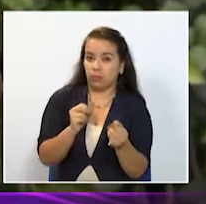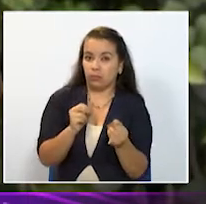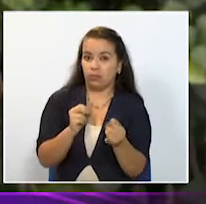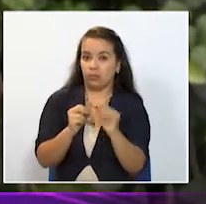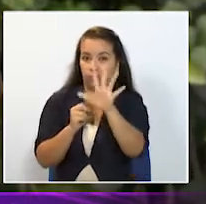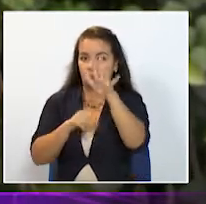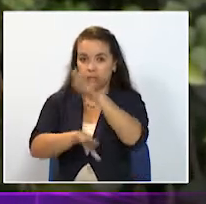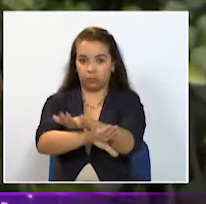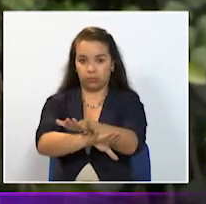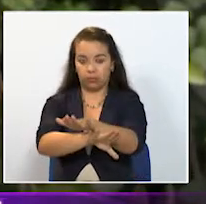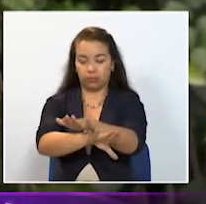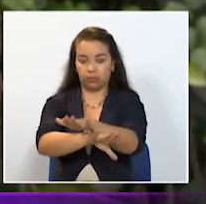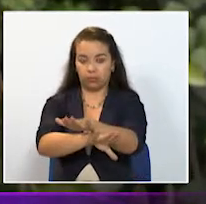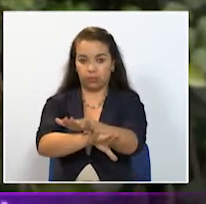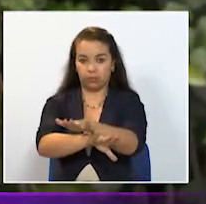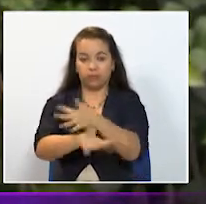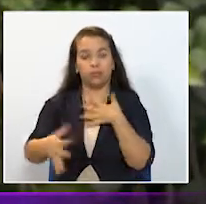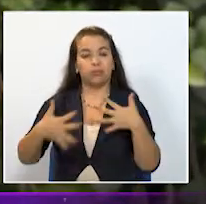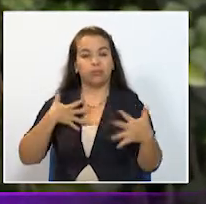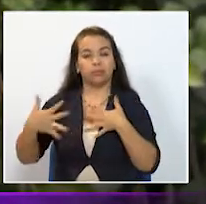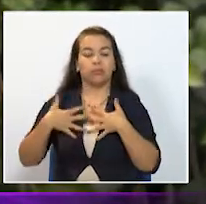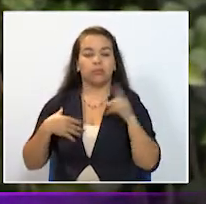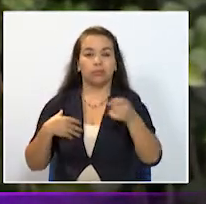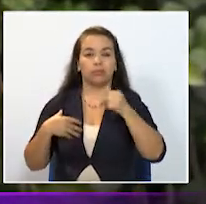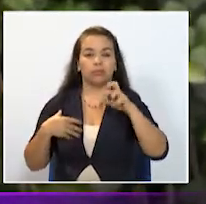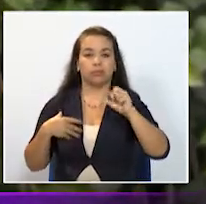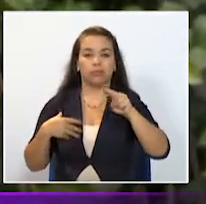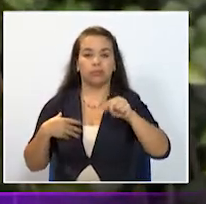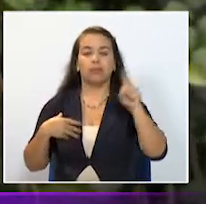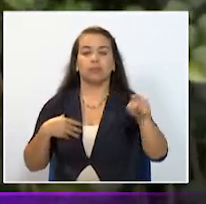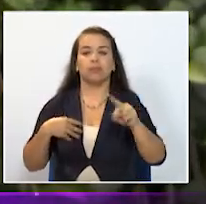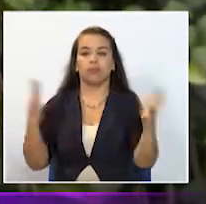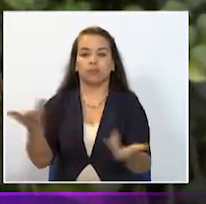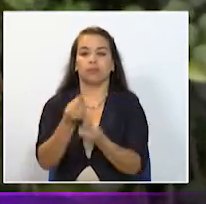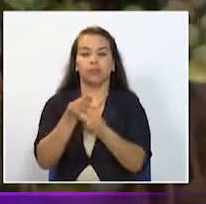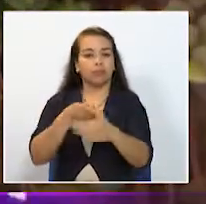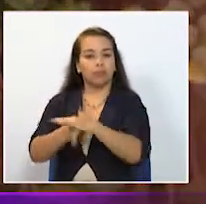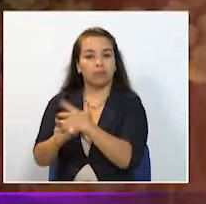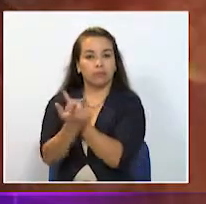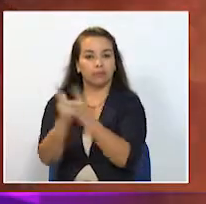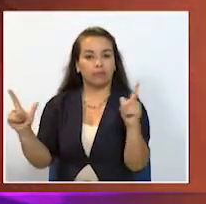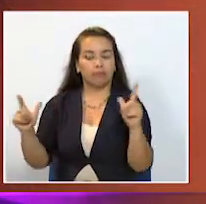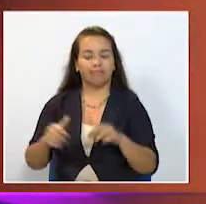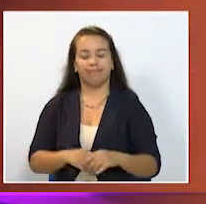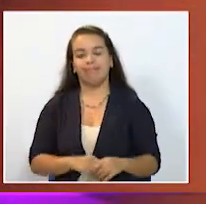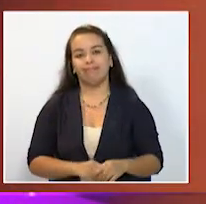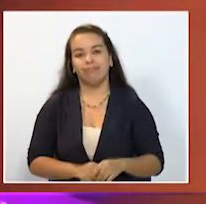las 5 de la tarde en el Teatro El Galpón de Bellas Artes Entrada libre La Tesis